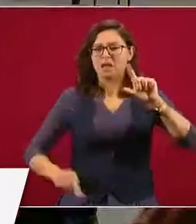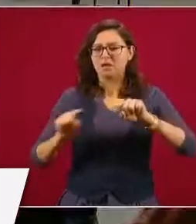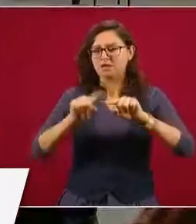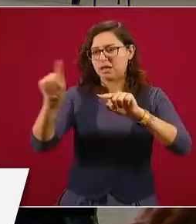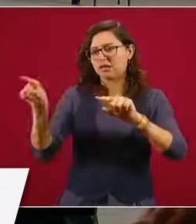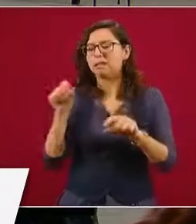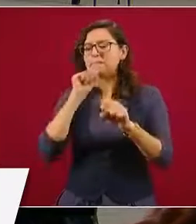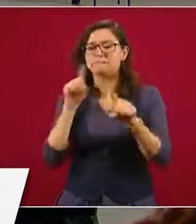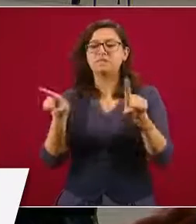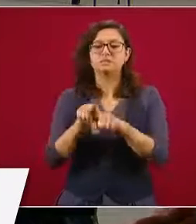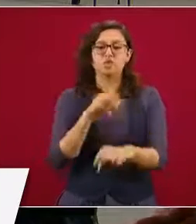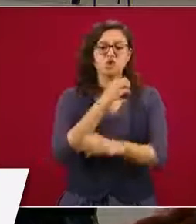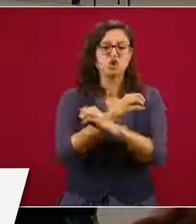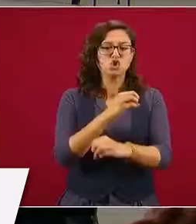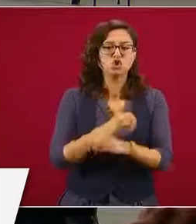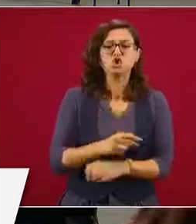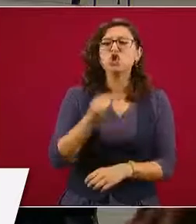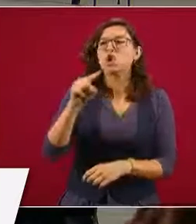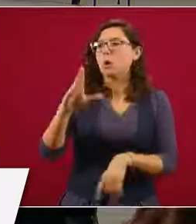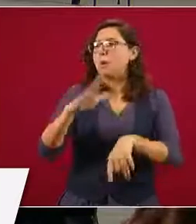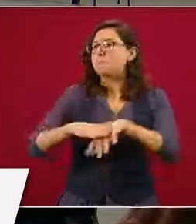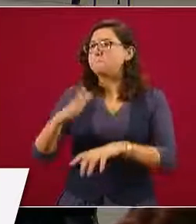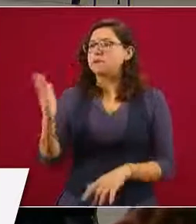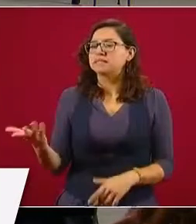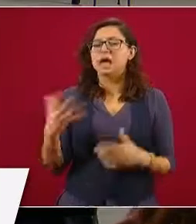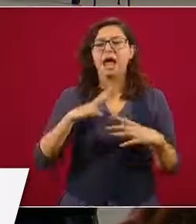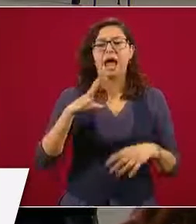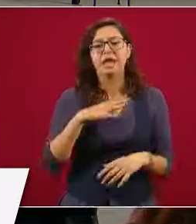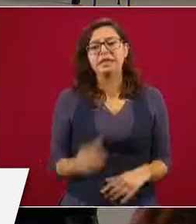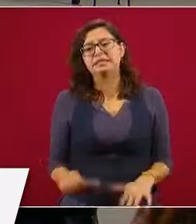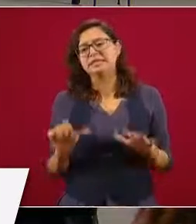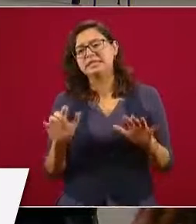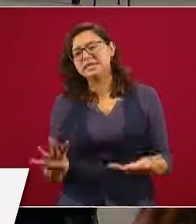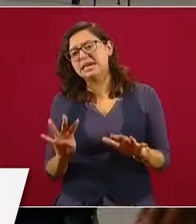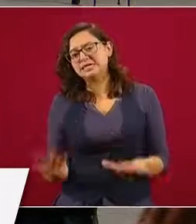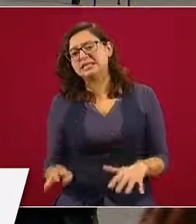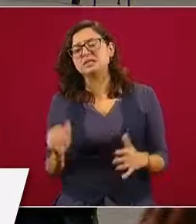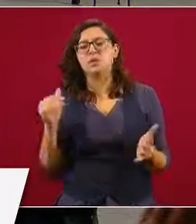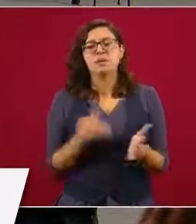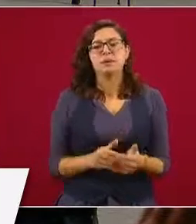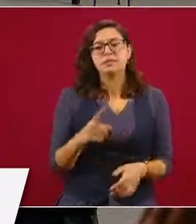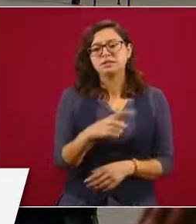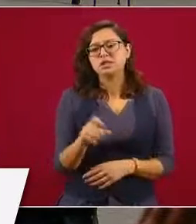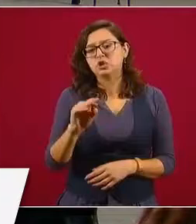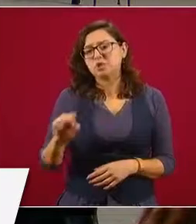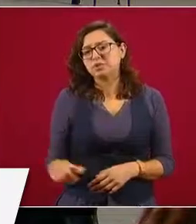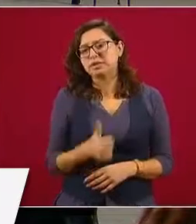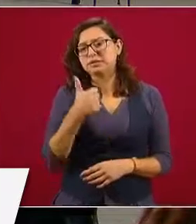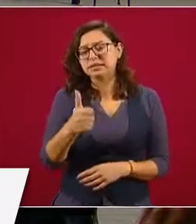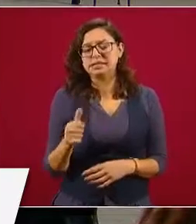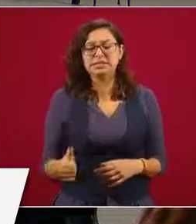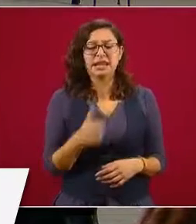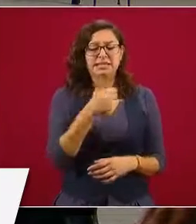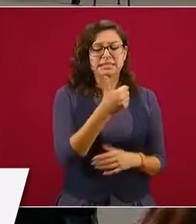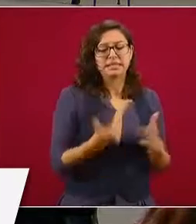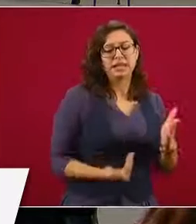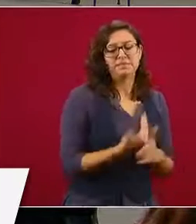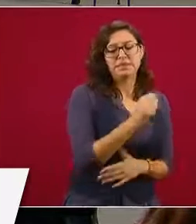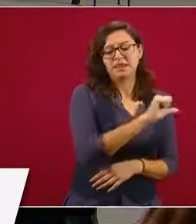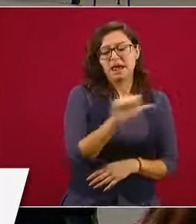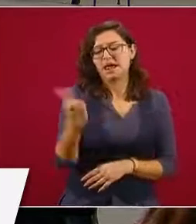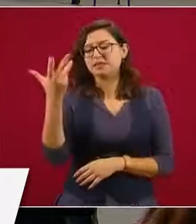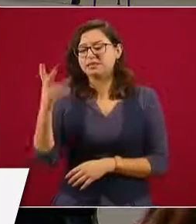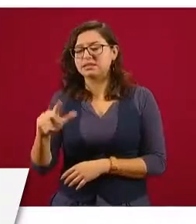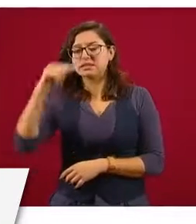Oxxo tiene más sucursales, tiene 19 mil 146, abre de las seis de la mañana a las diez de la